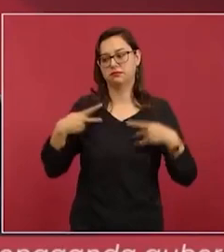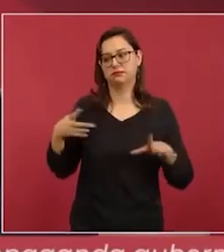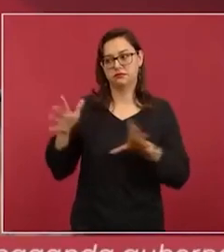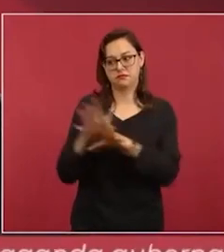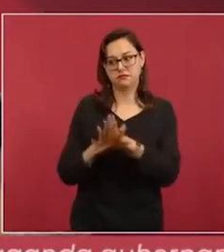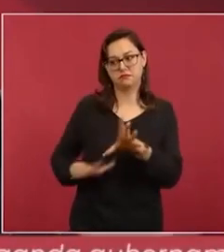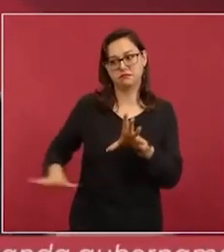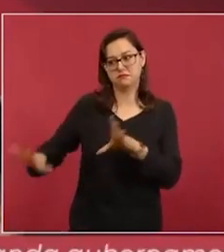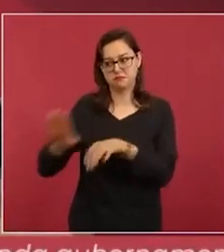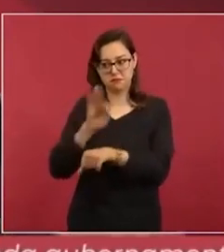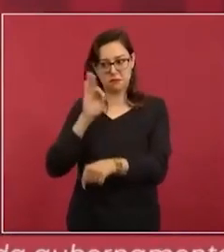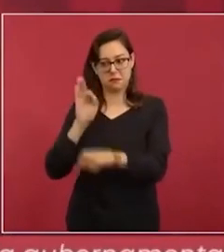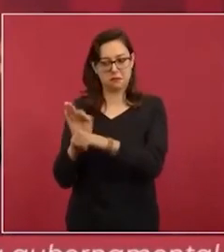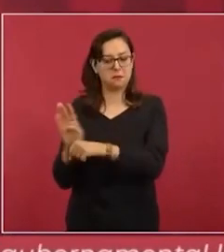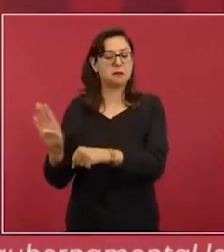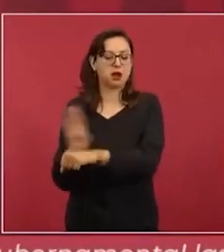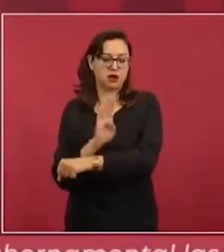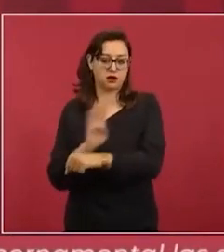Entonces, analizamos